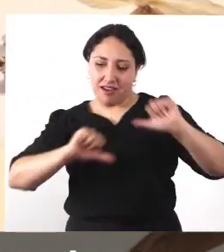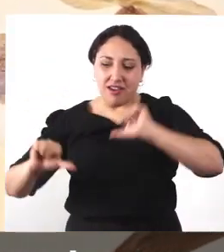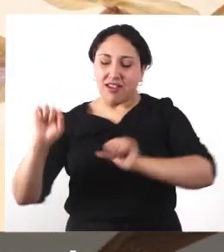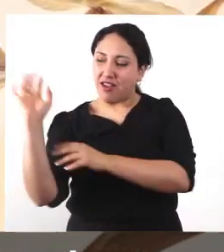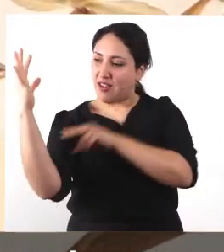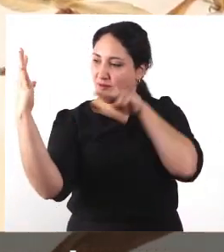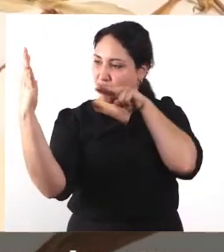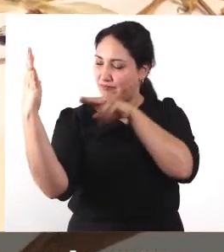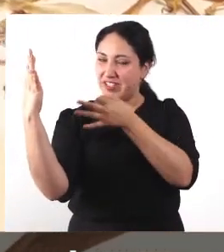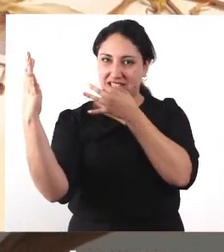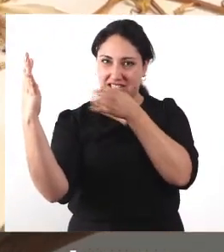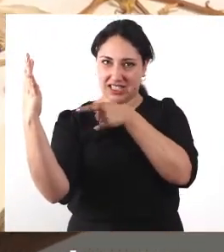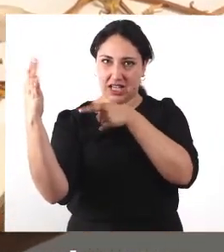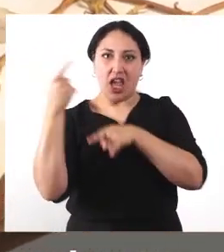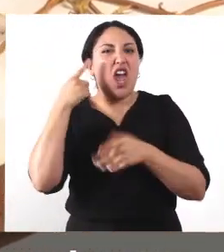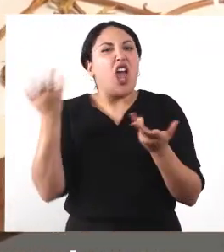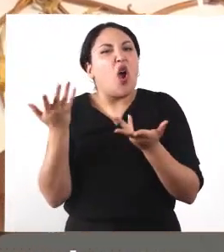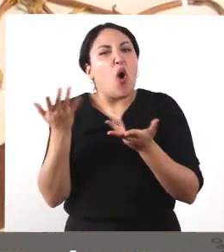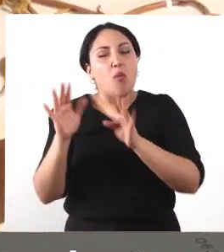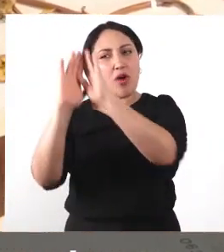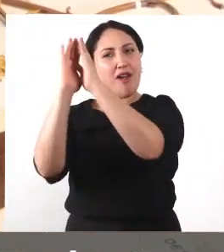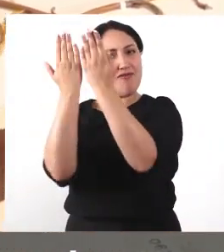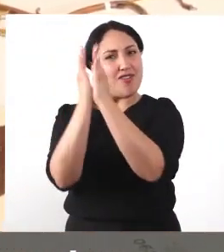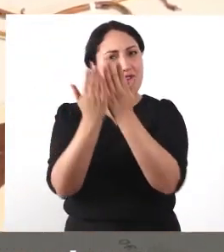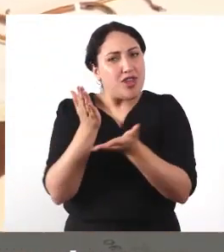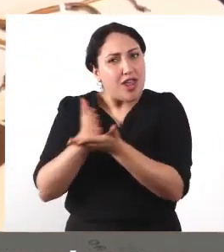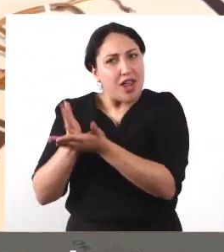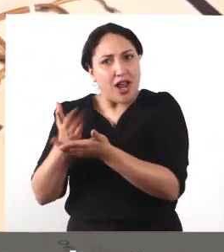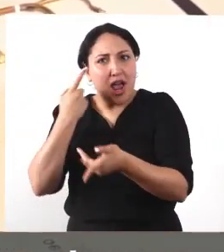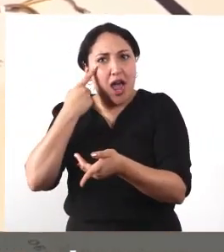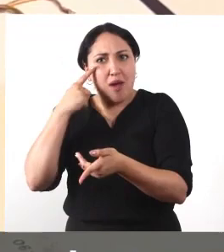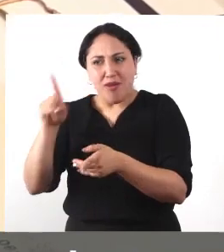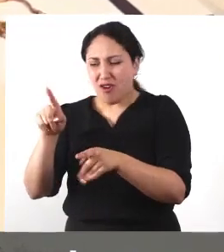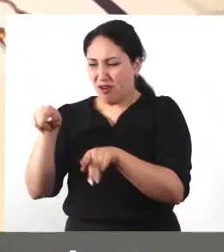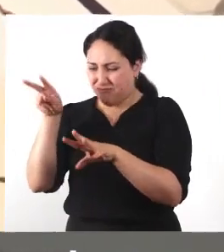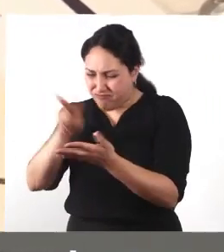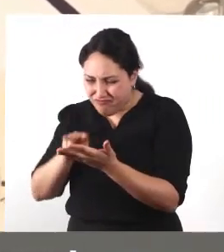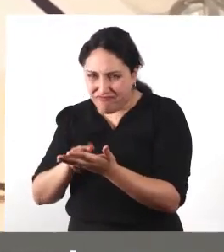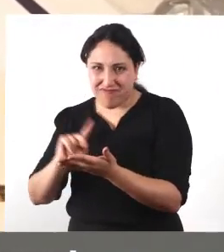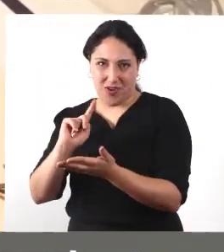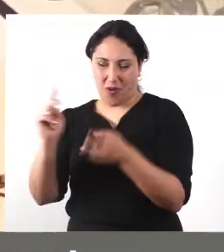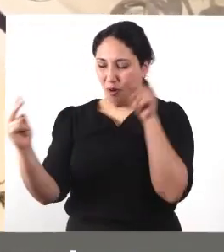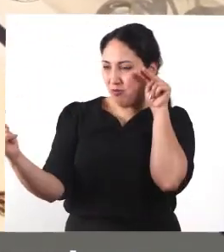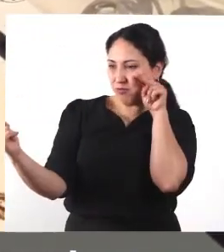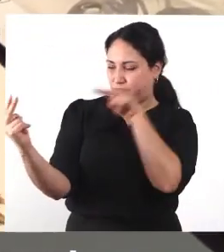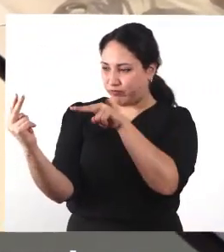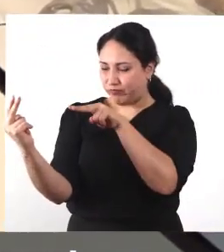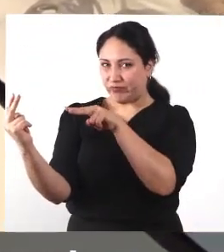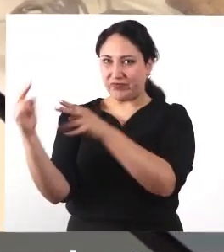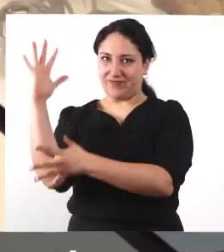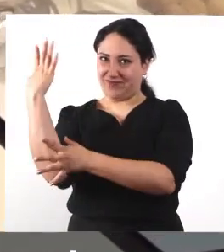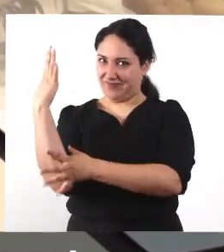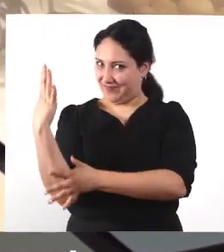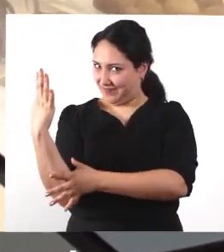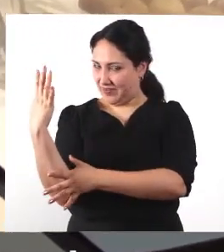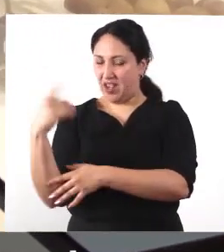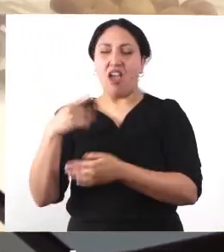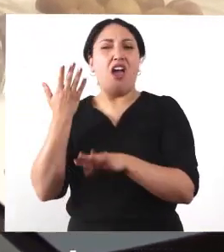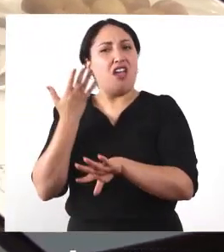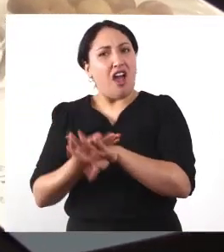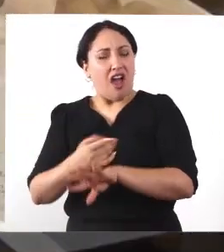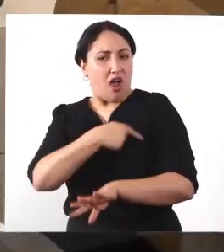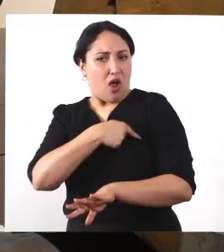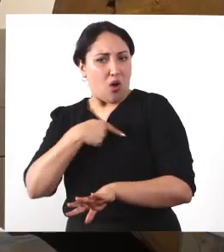una biblioteca pero en vez de revisar libros, revisamos plantas desecadas y que han sido colectadas en ninguna localidad en una fecha